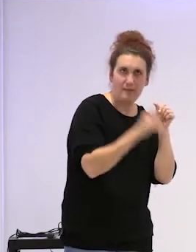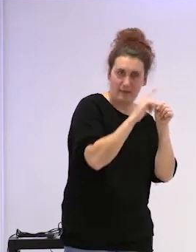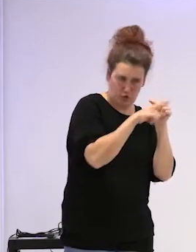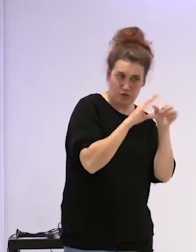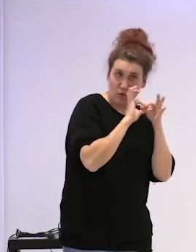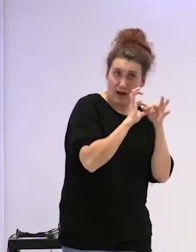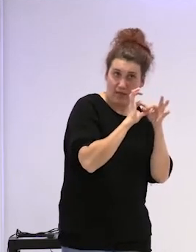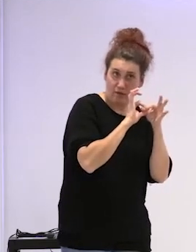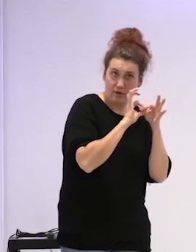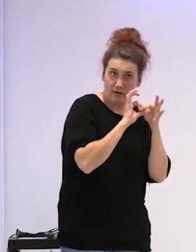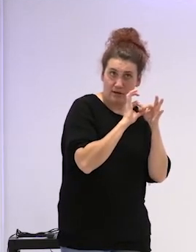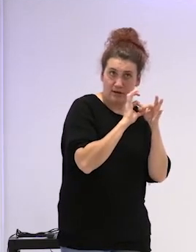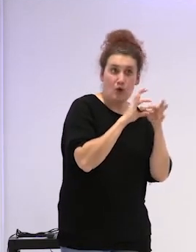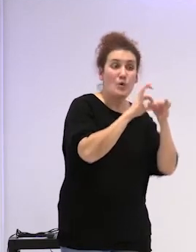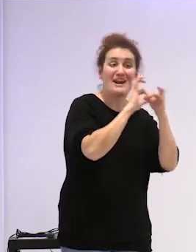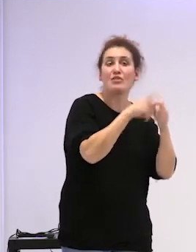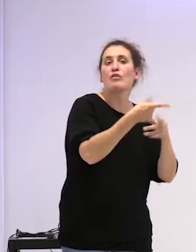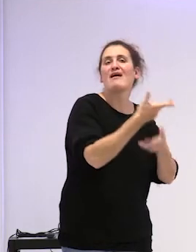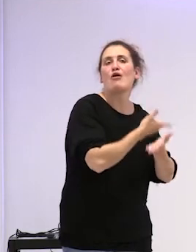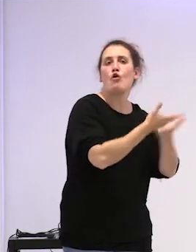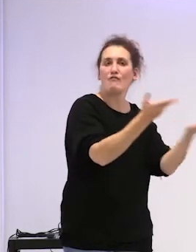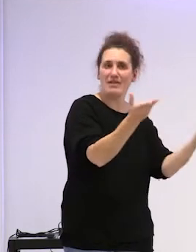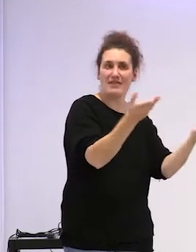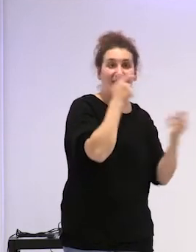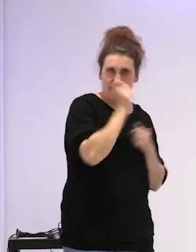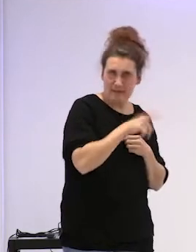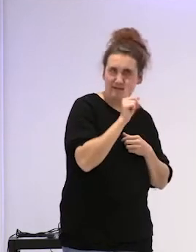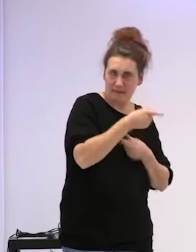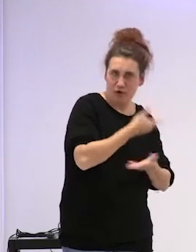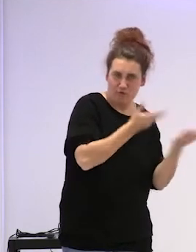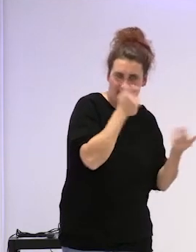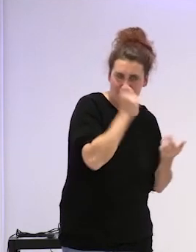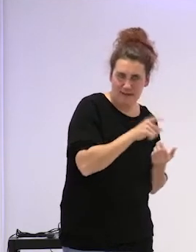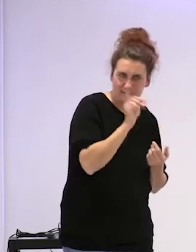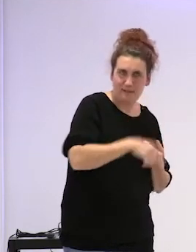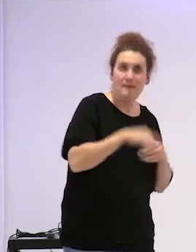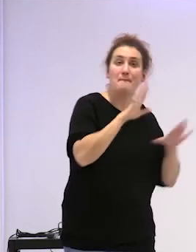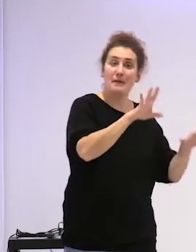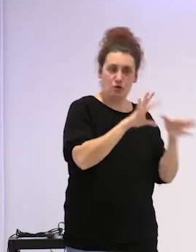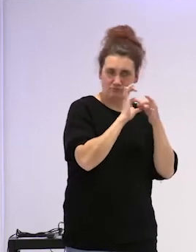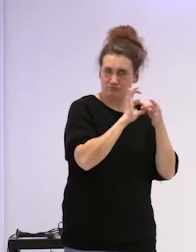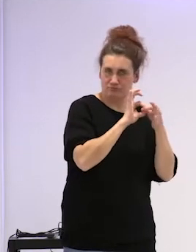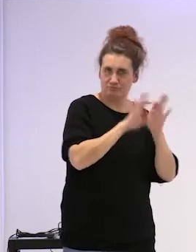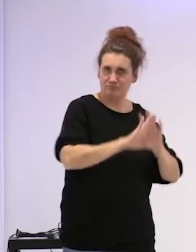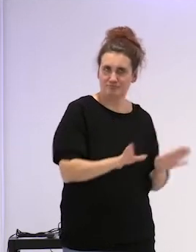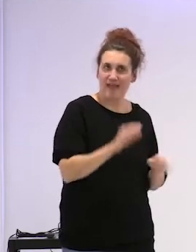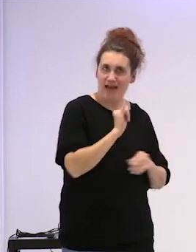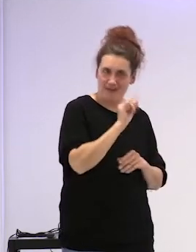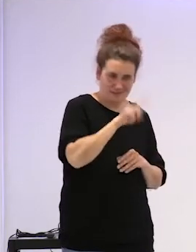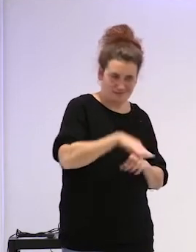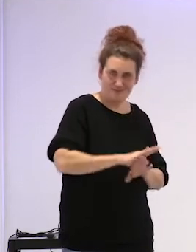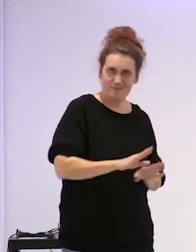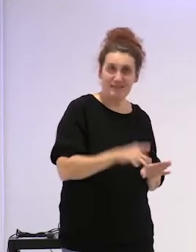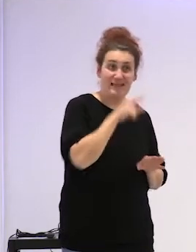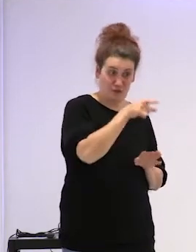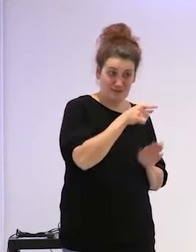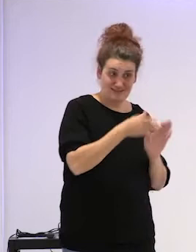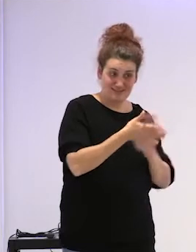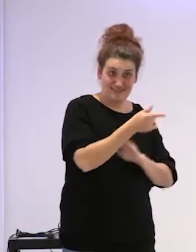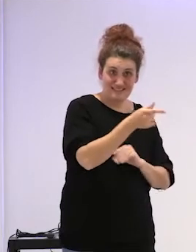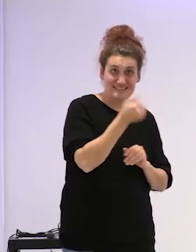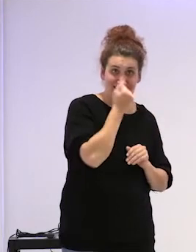y de una relación de confianza de mierda confianza de mierda pero es una relación y precisamente ese es el silencio